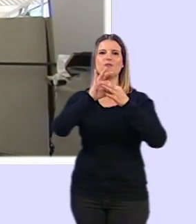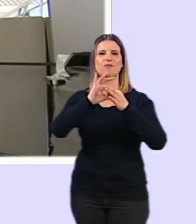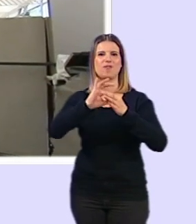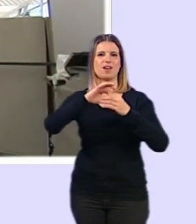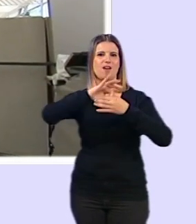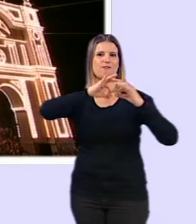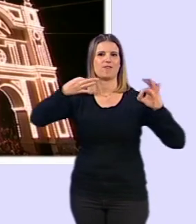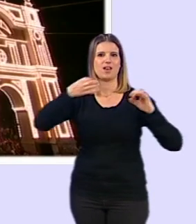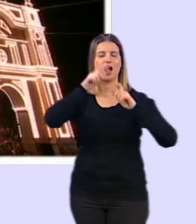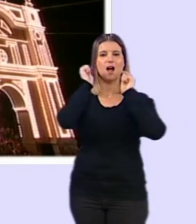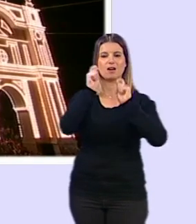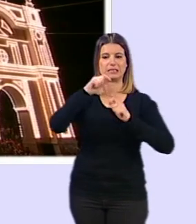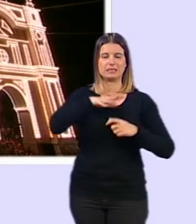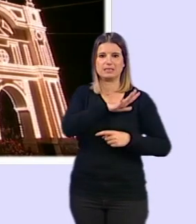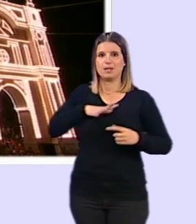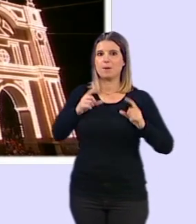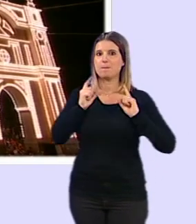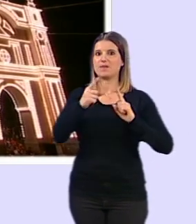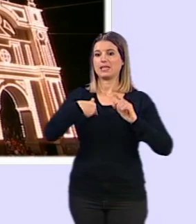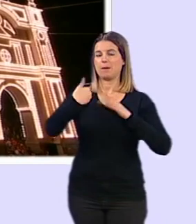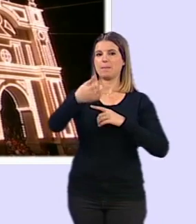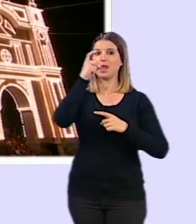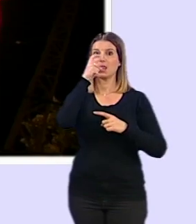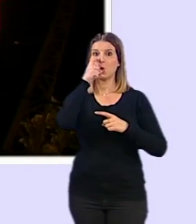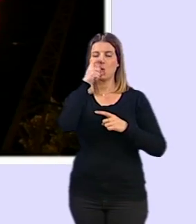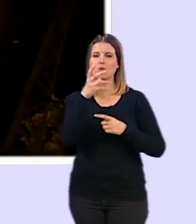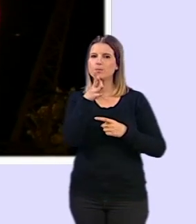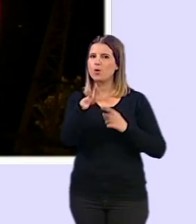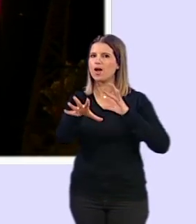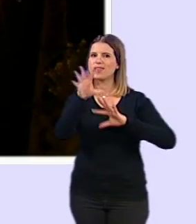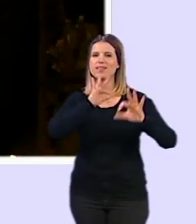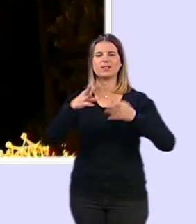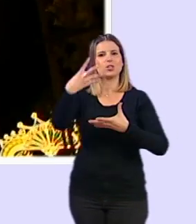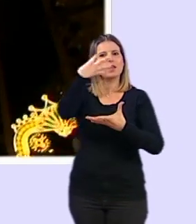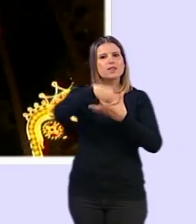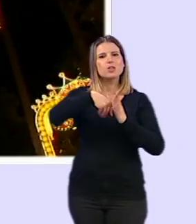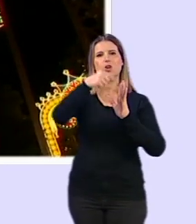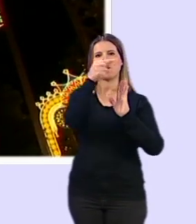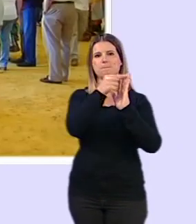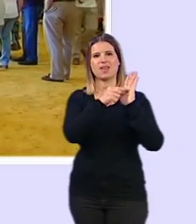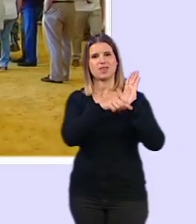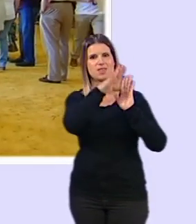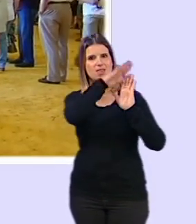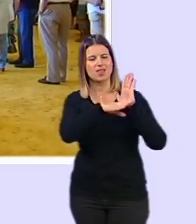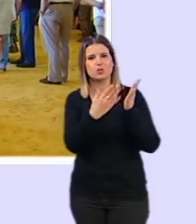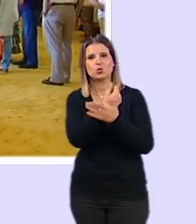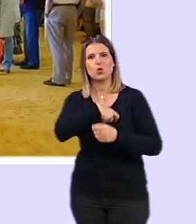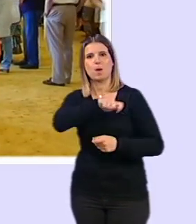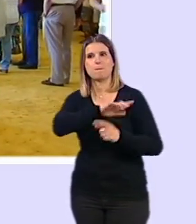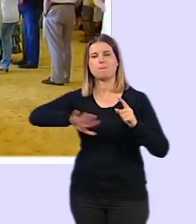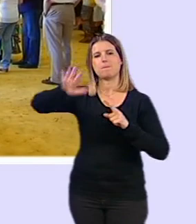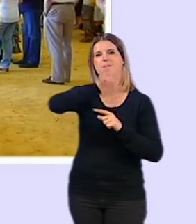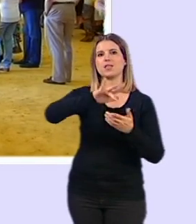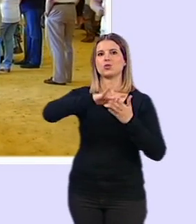2020, previstas para el próximo mes de junio, enmarcando la decisión dentro del conjunto de medidas adoptadas en todo el país desde la